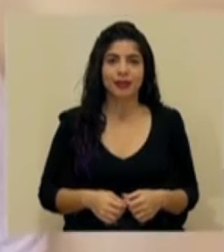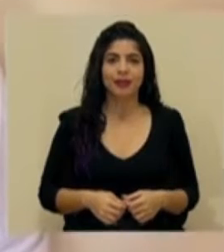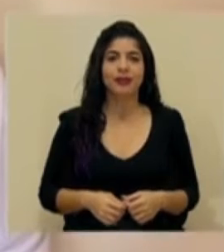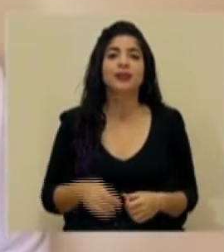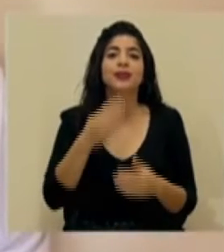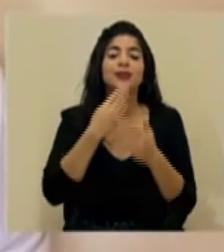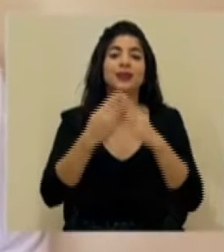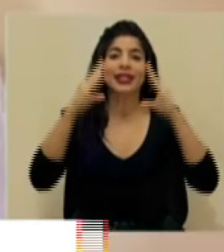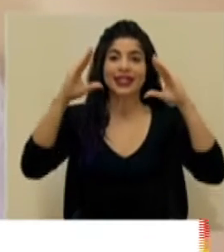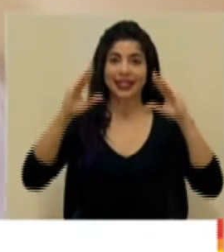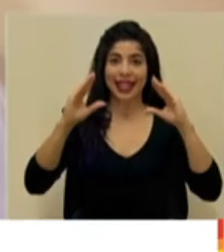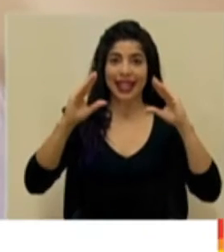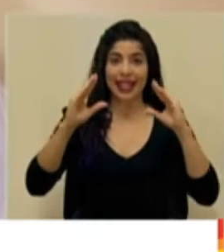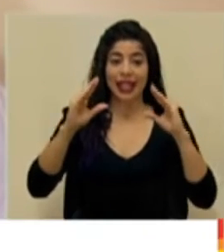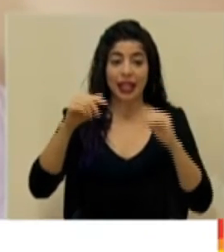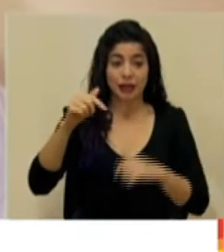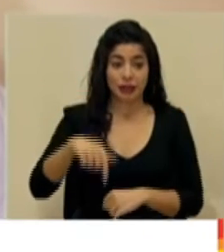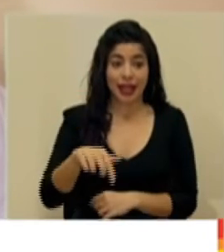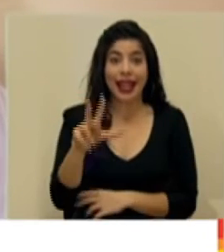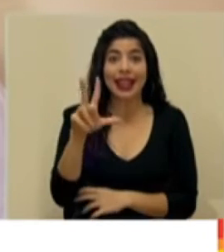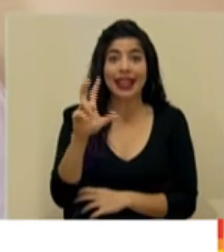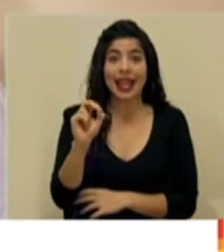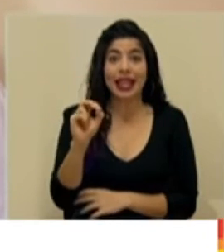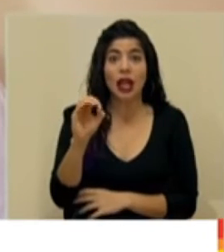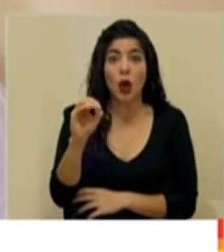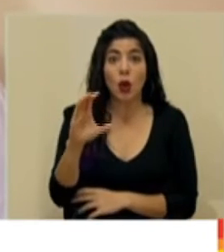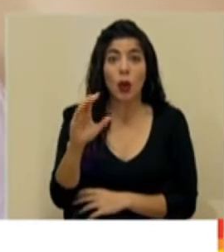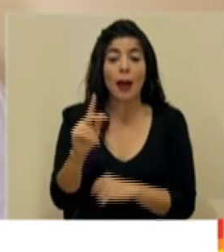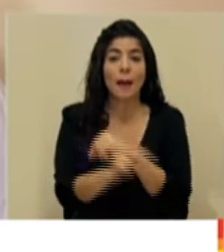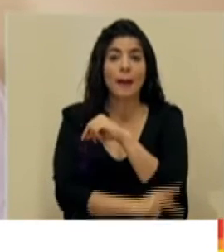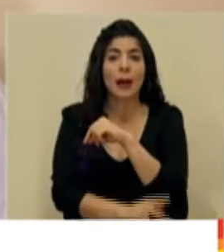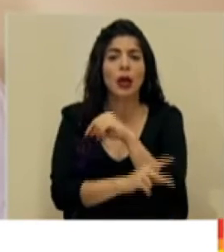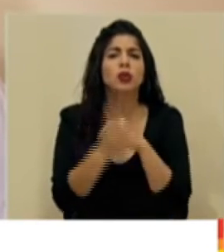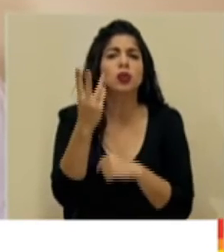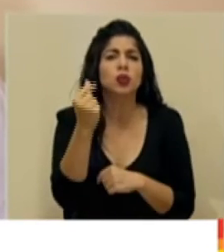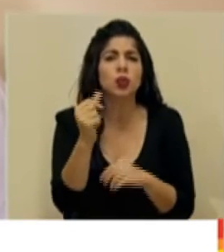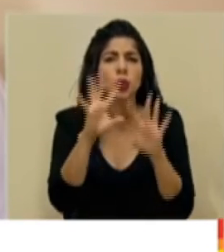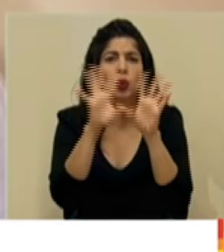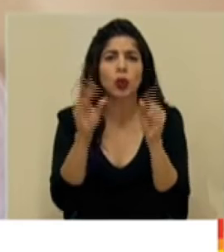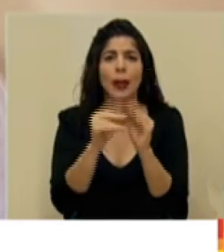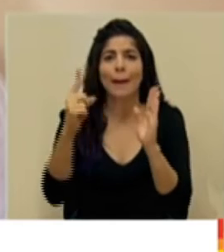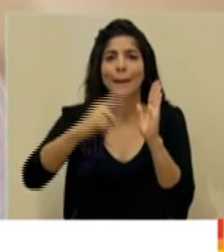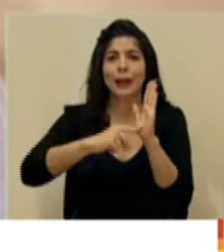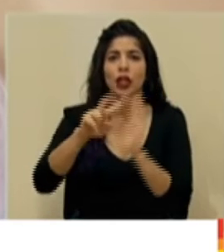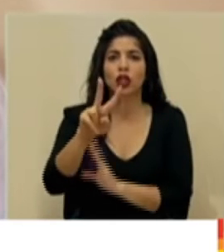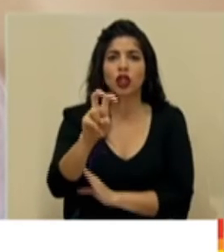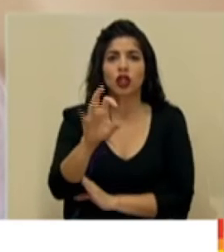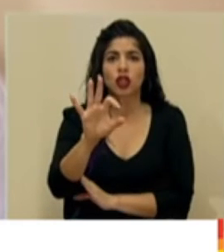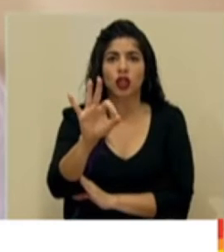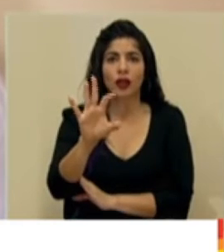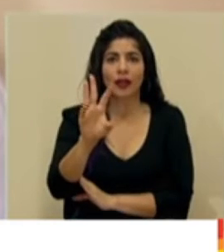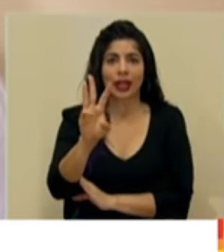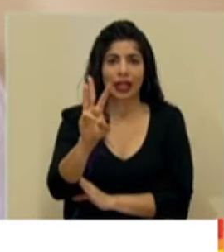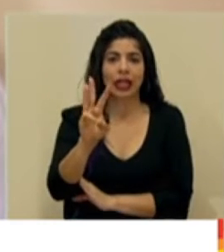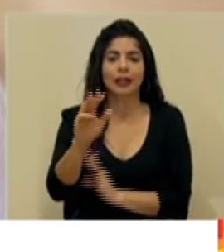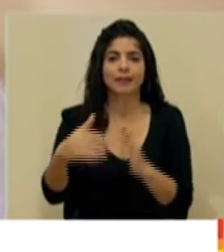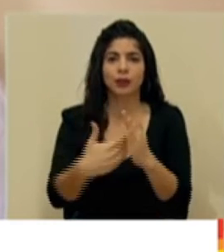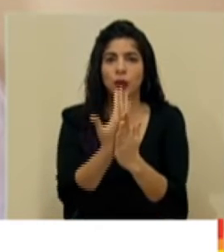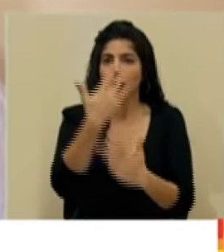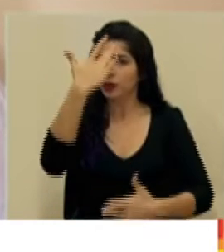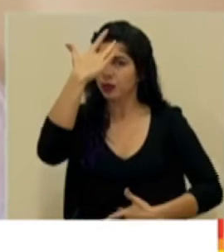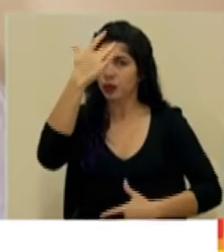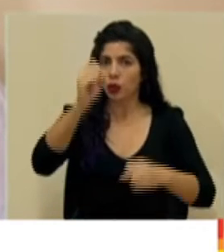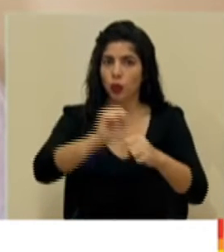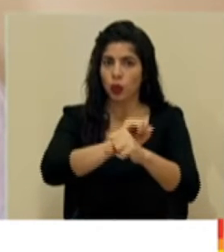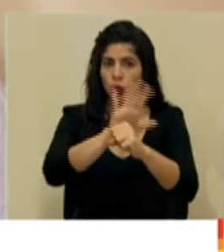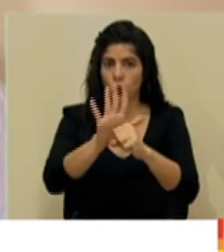Buenas tardes. Al 30 de octubre, el país registra un total de 1.296 casos nuevos por